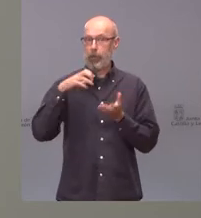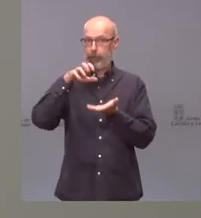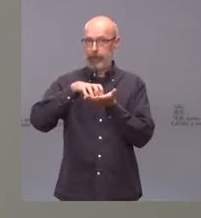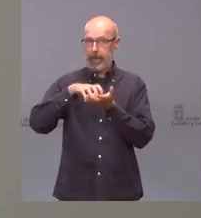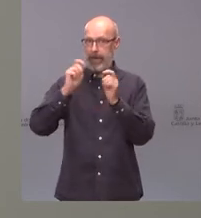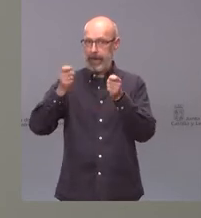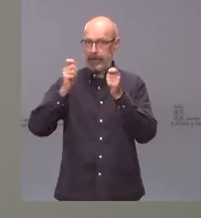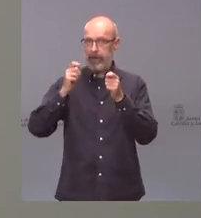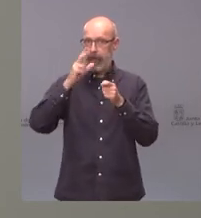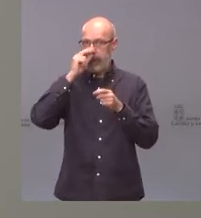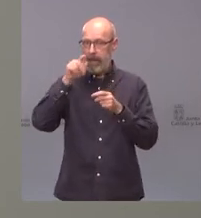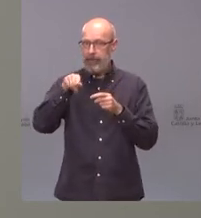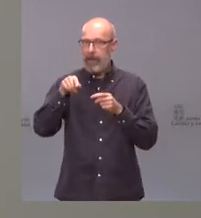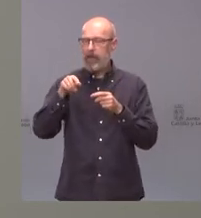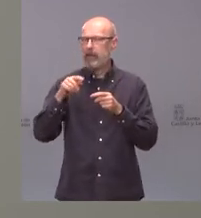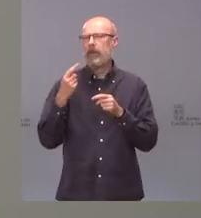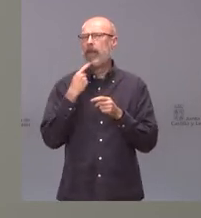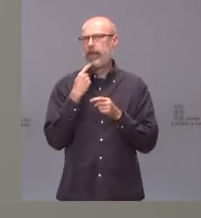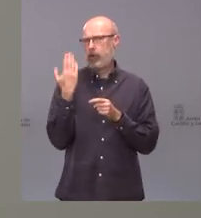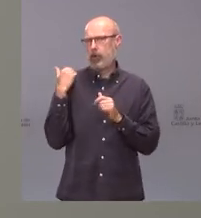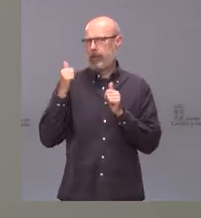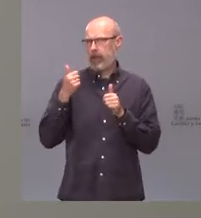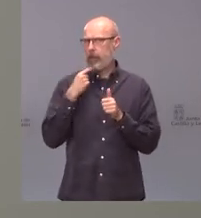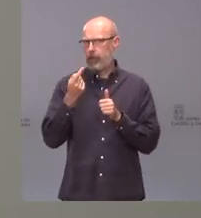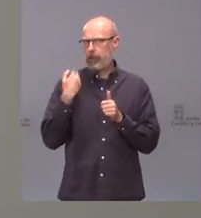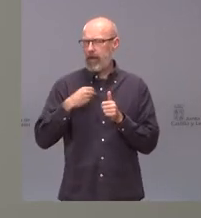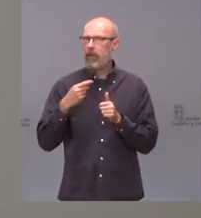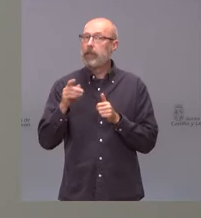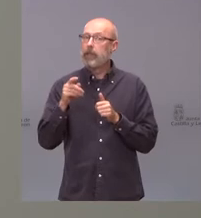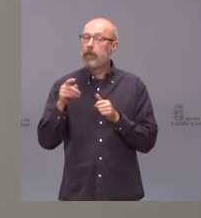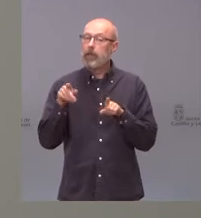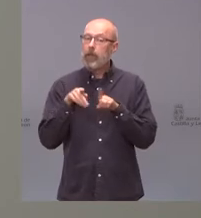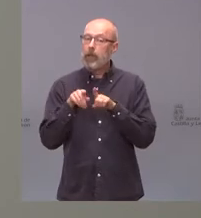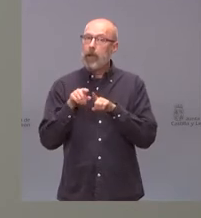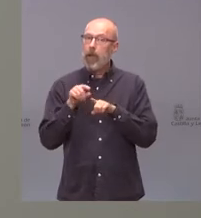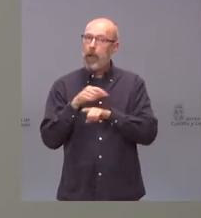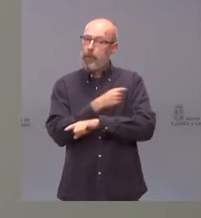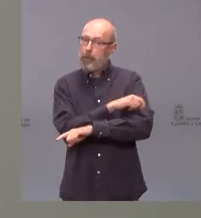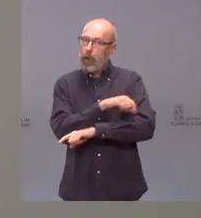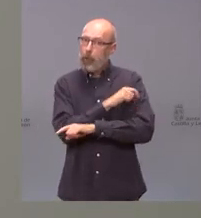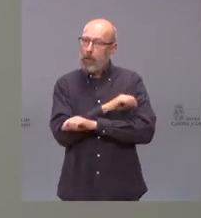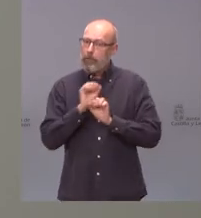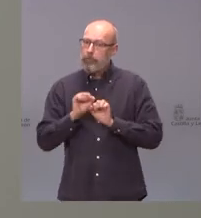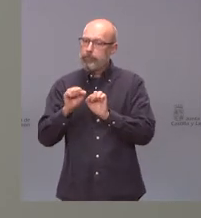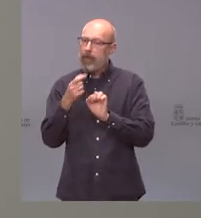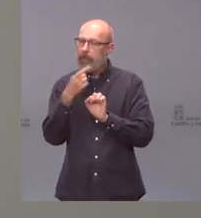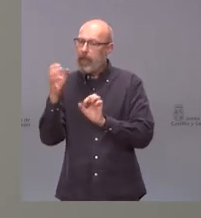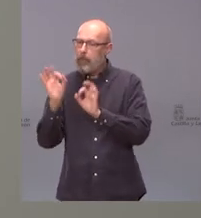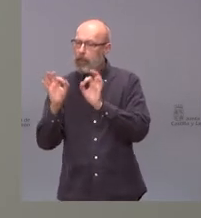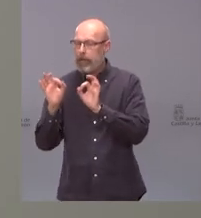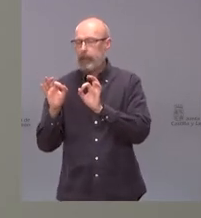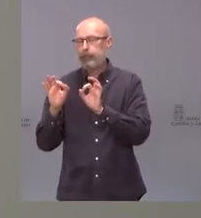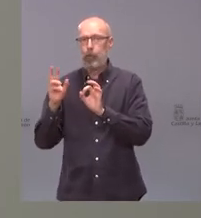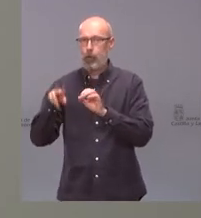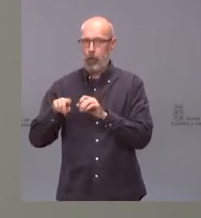y además lo hemos dicho siempre la inmunidad de la vacuna no es del 100% de hecho el estudio que se había